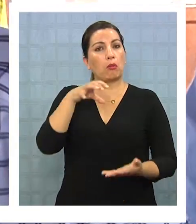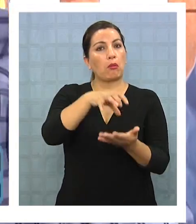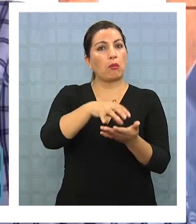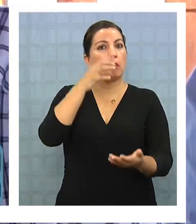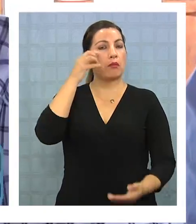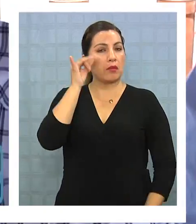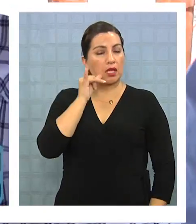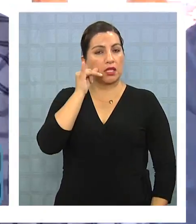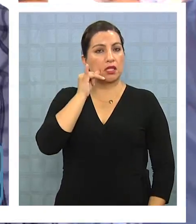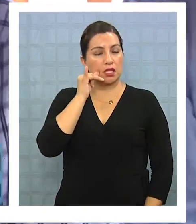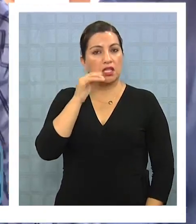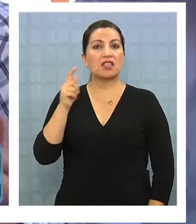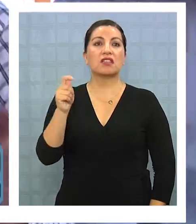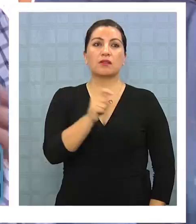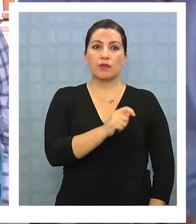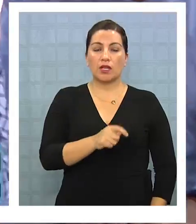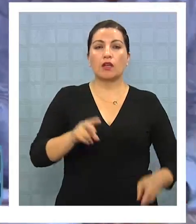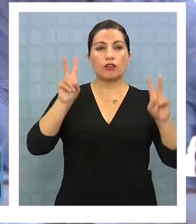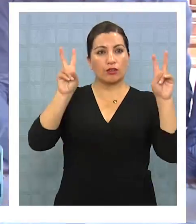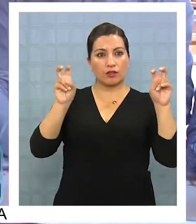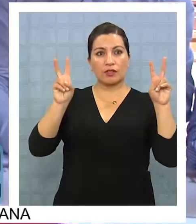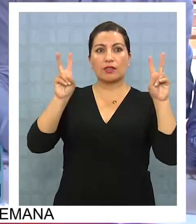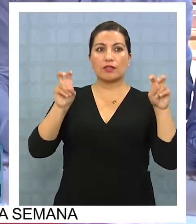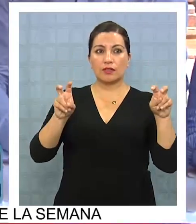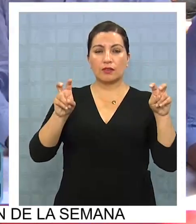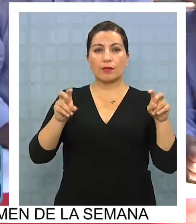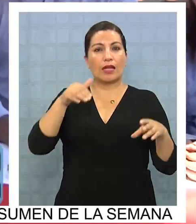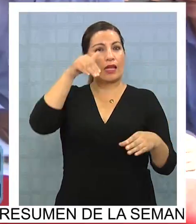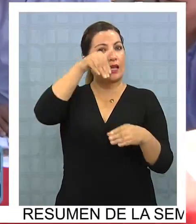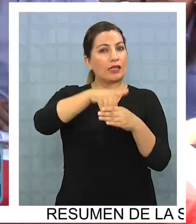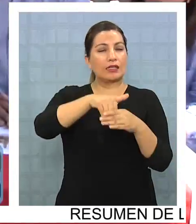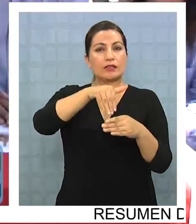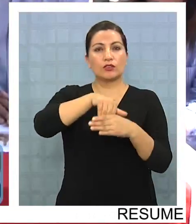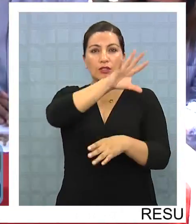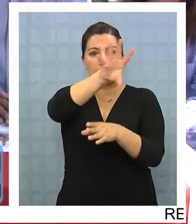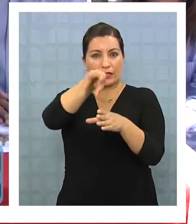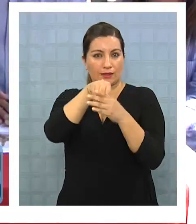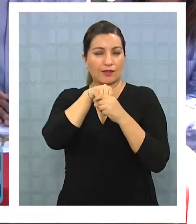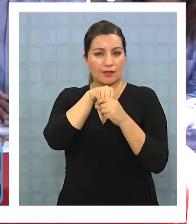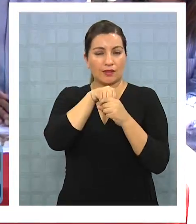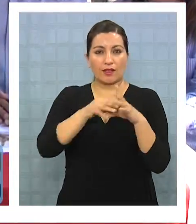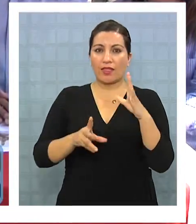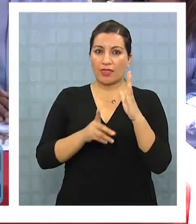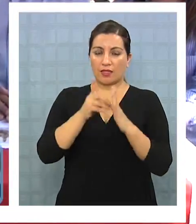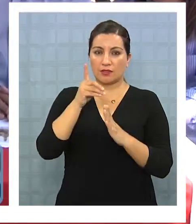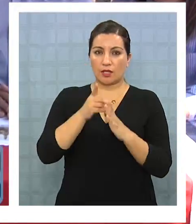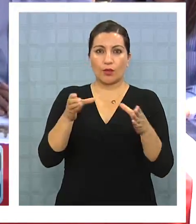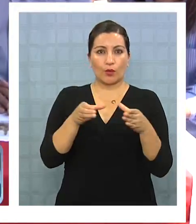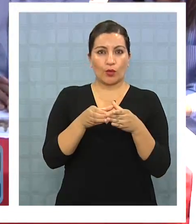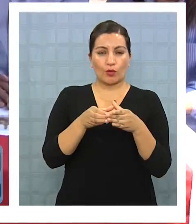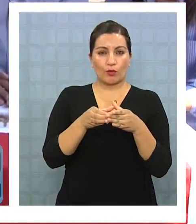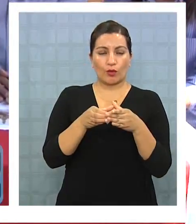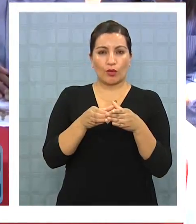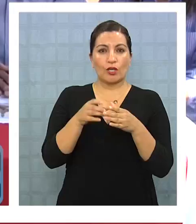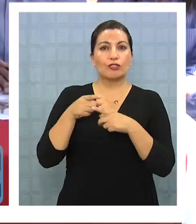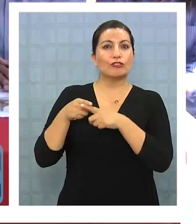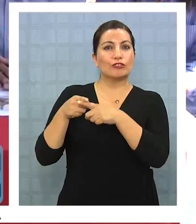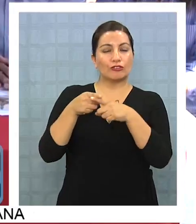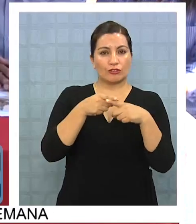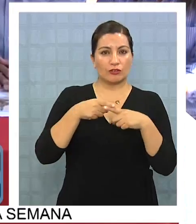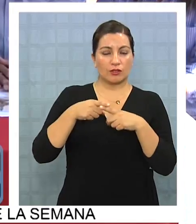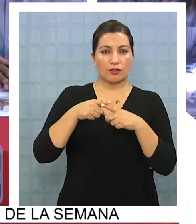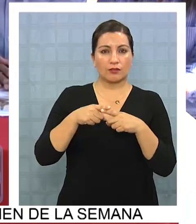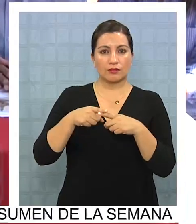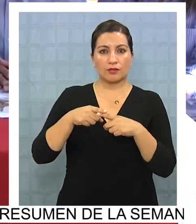Tarbacá y la comuna de Iquique en el marco de la elección interna que va a desarrollar el Partido Socialista. El